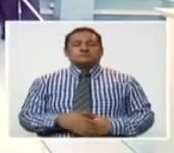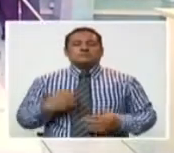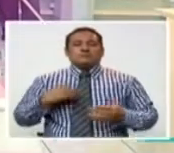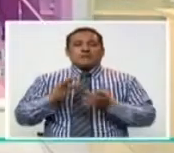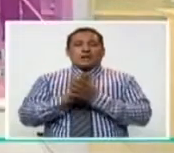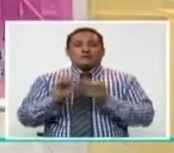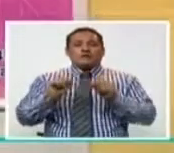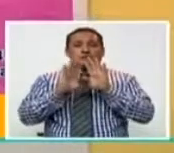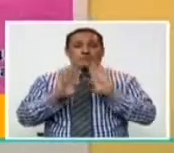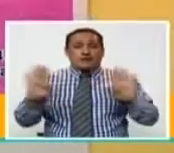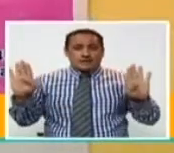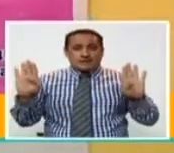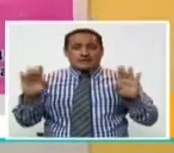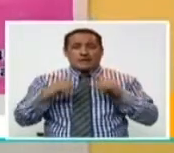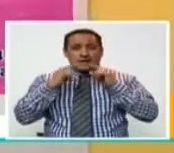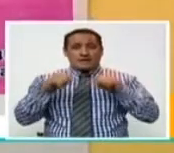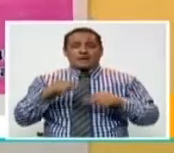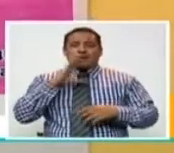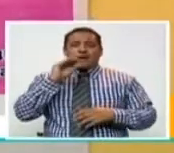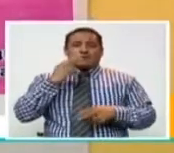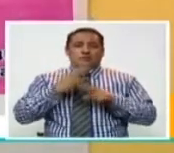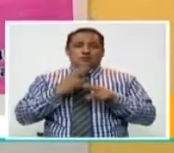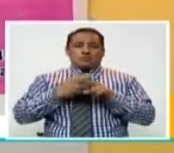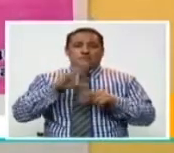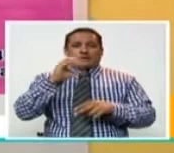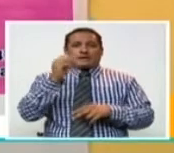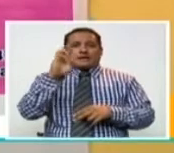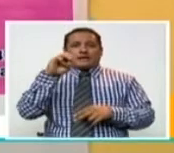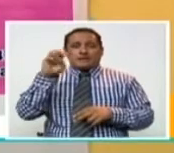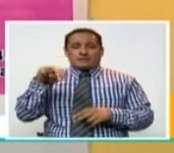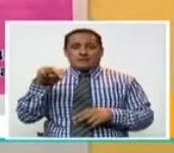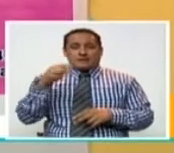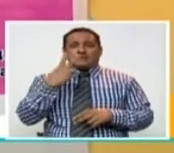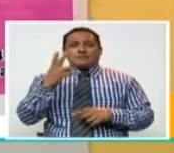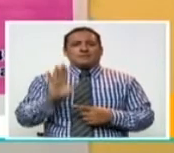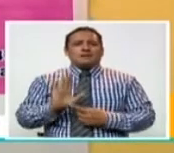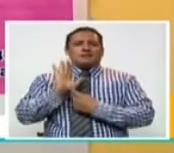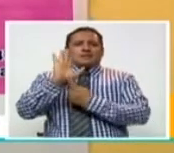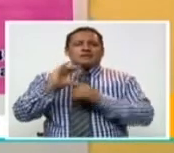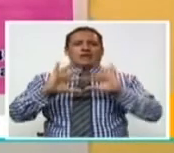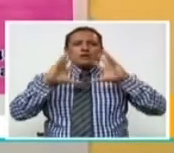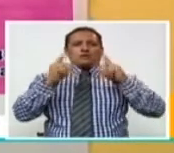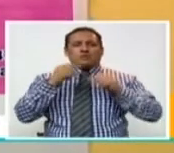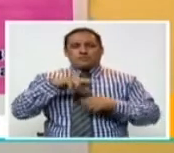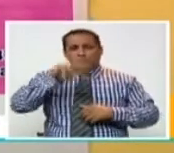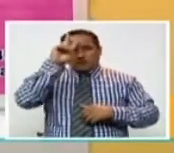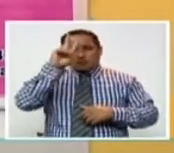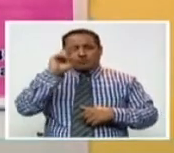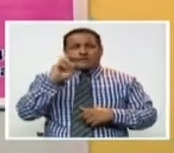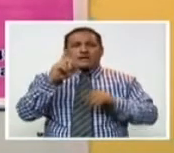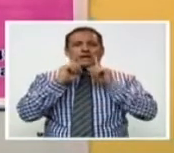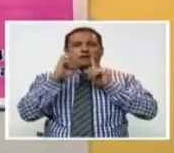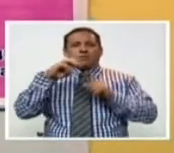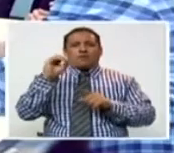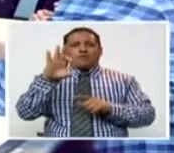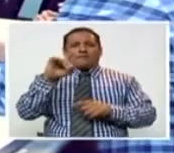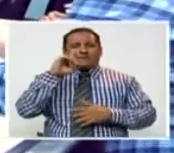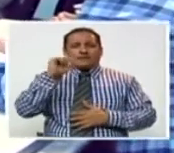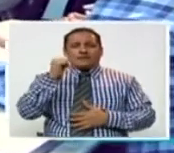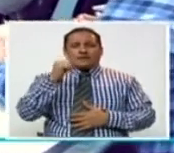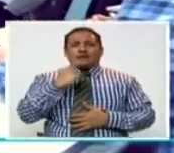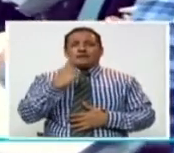Amigos del programa Sin Barreras, la que les habla es Carmen Castro Abad, representante de la Asociación Peruana de la Hemofilia,